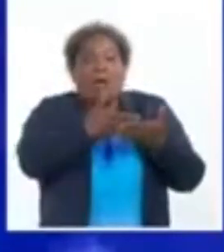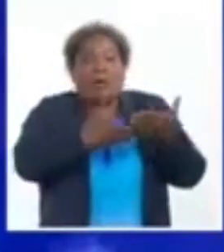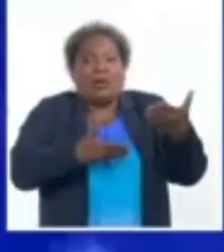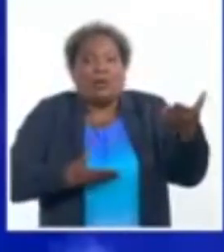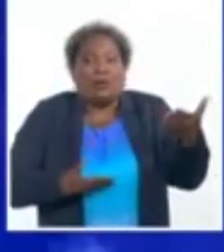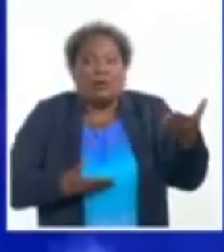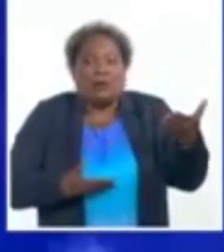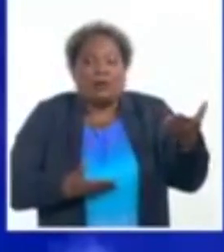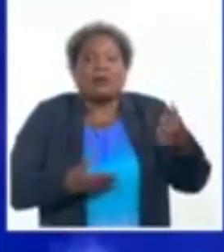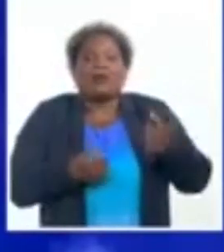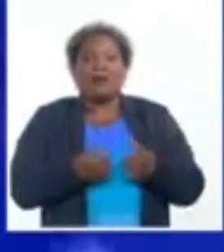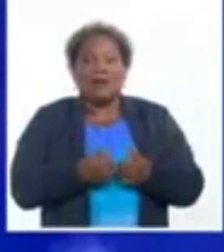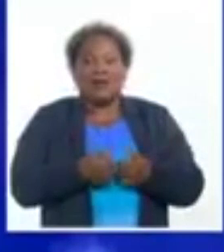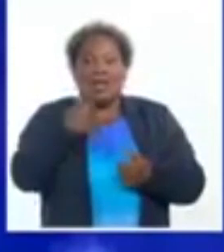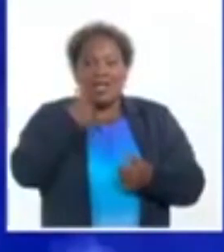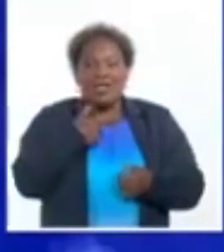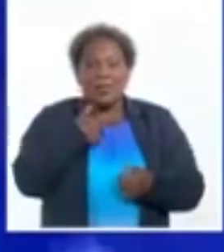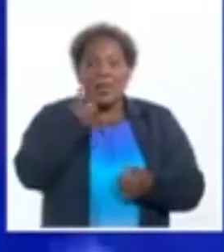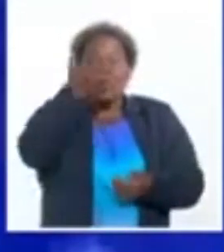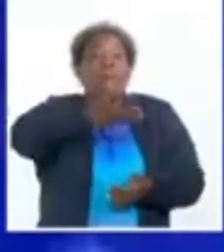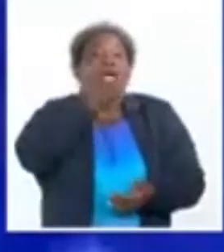Lo mío es la poesía.